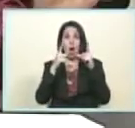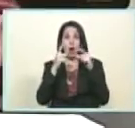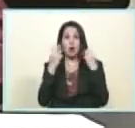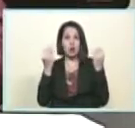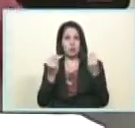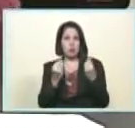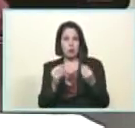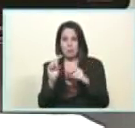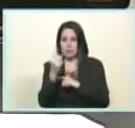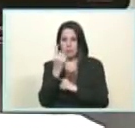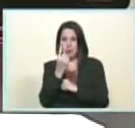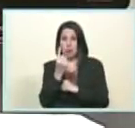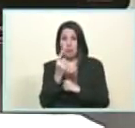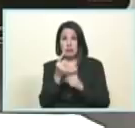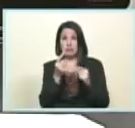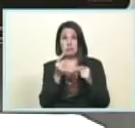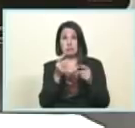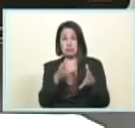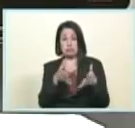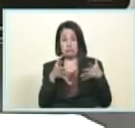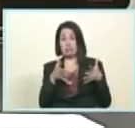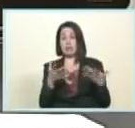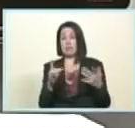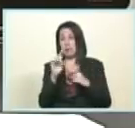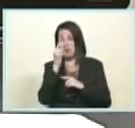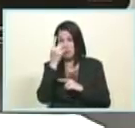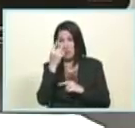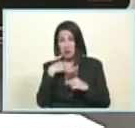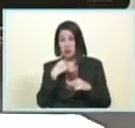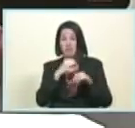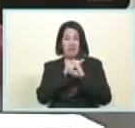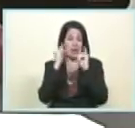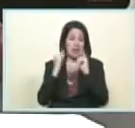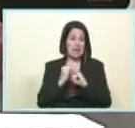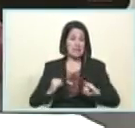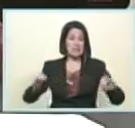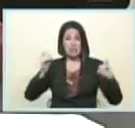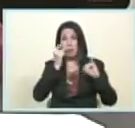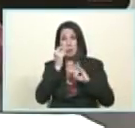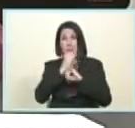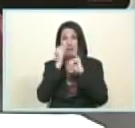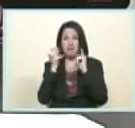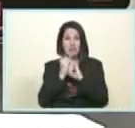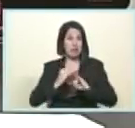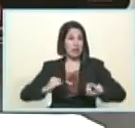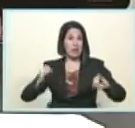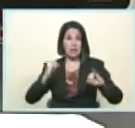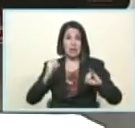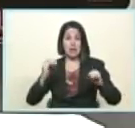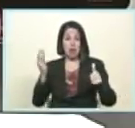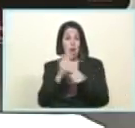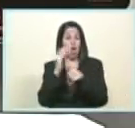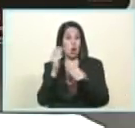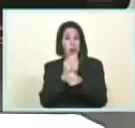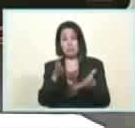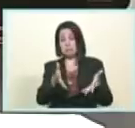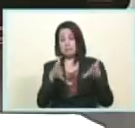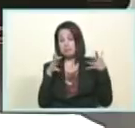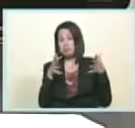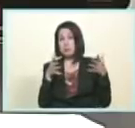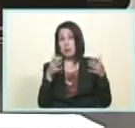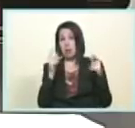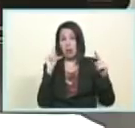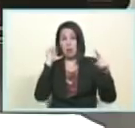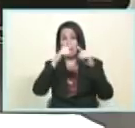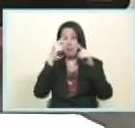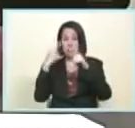primero tenemos que lograr mira yo seré el hombre más feliz de esta tierra si vamos logrando consolidar la meta